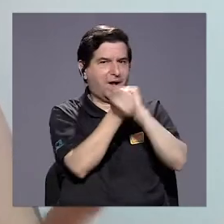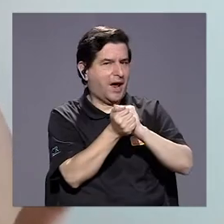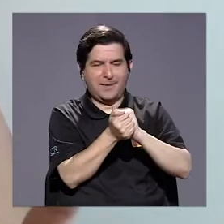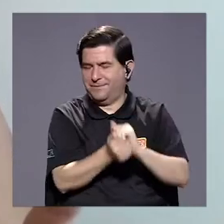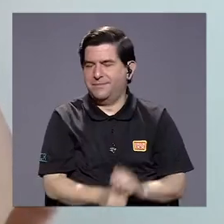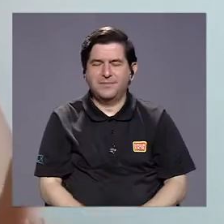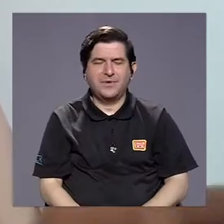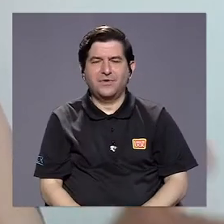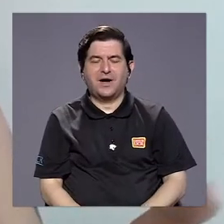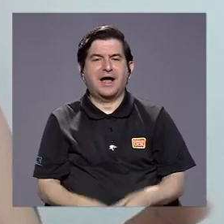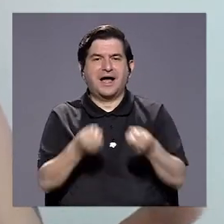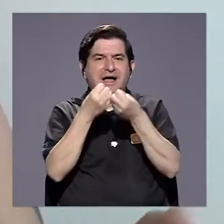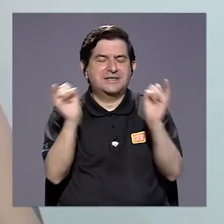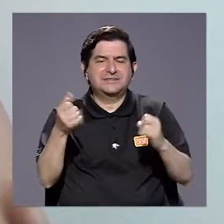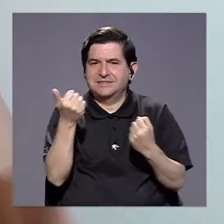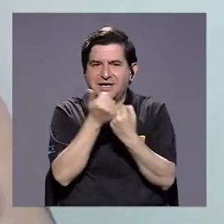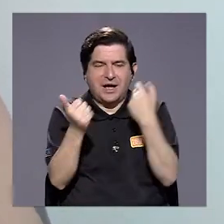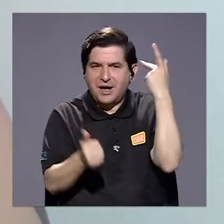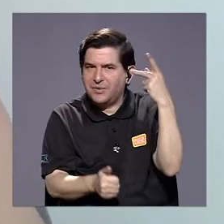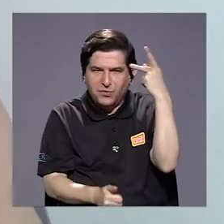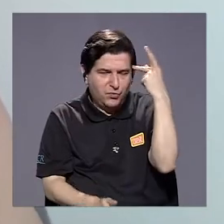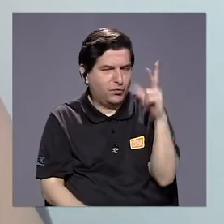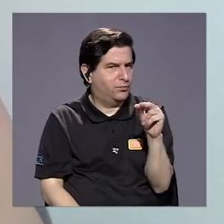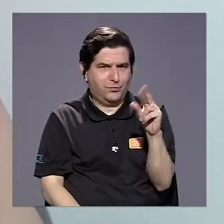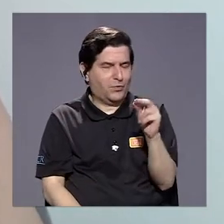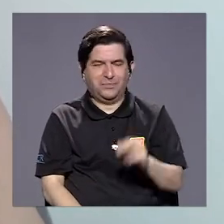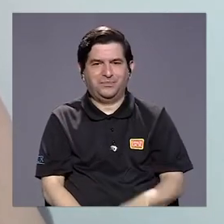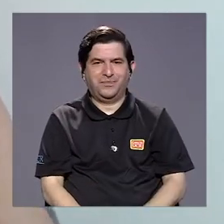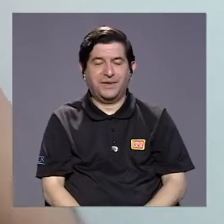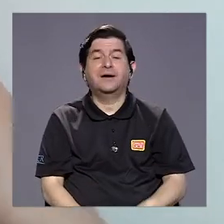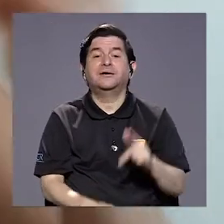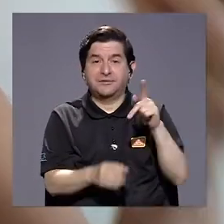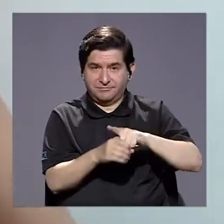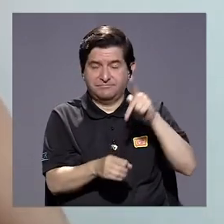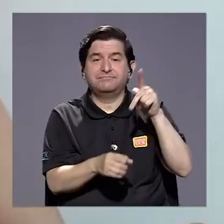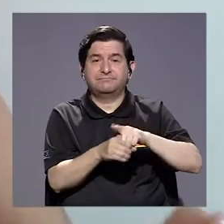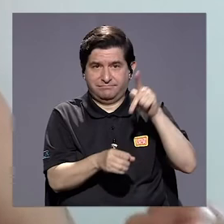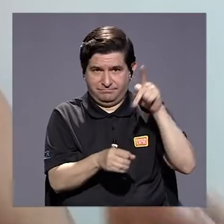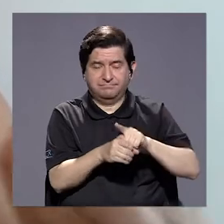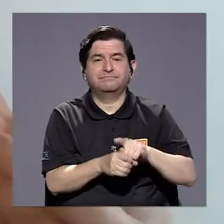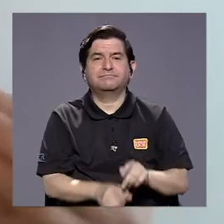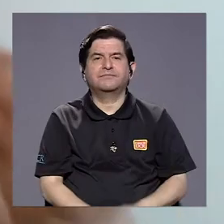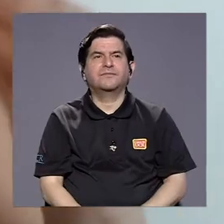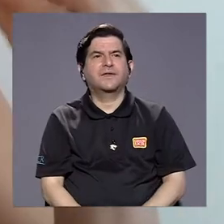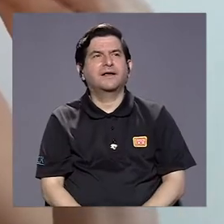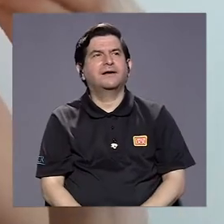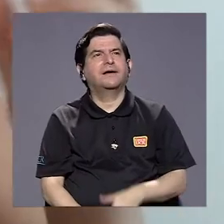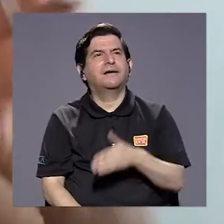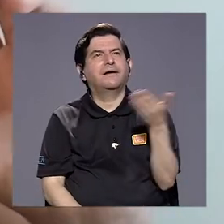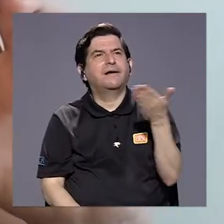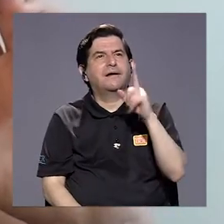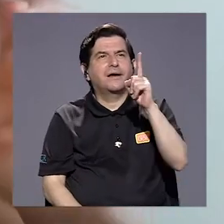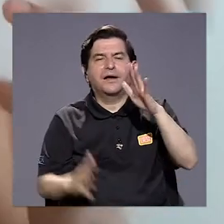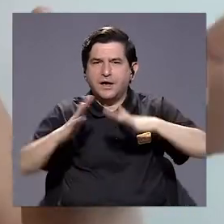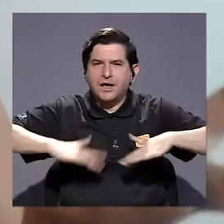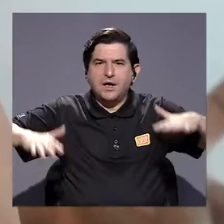pasando de hacer a política en lo más mínimo, sino que estamos participando en un